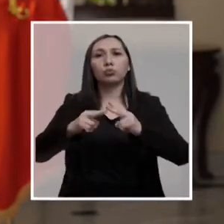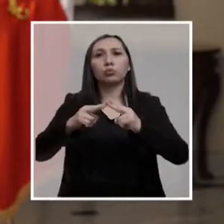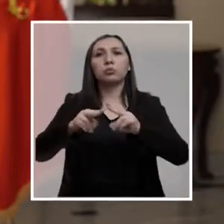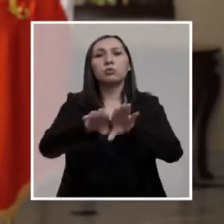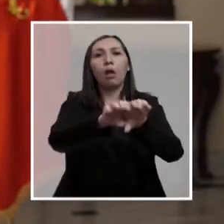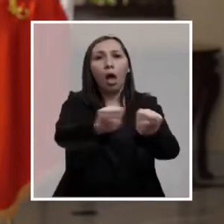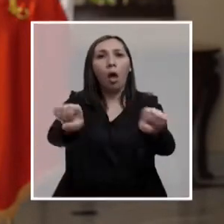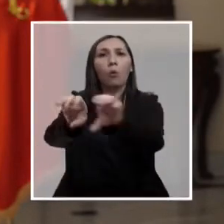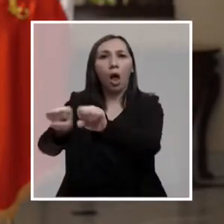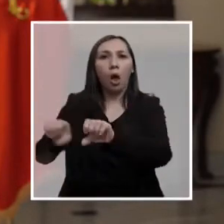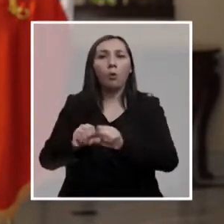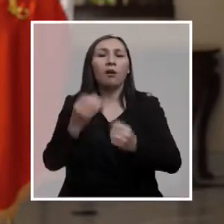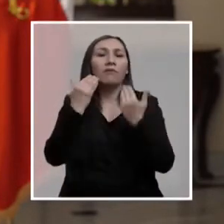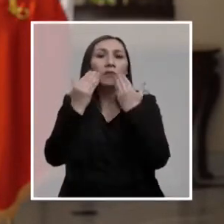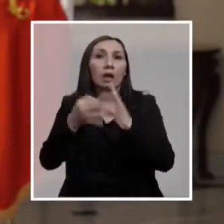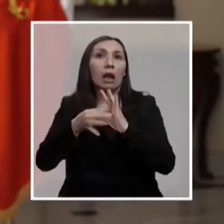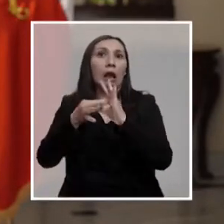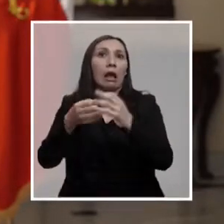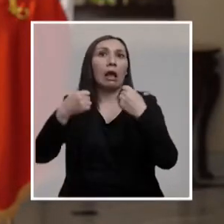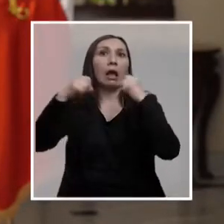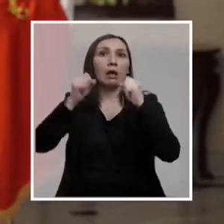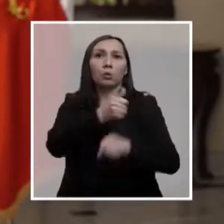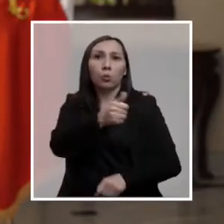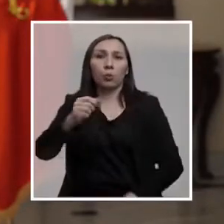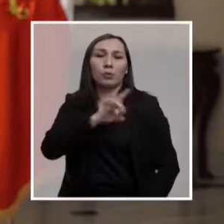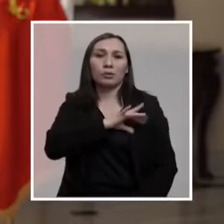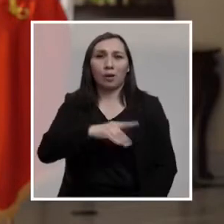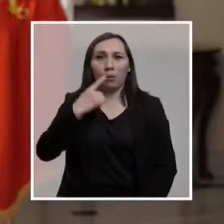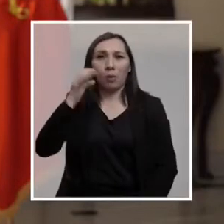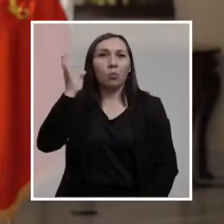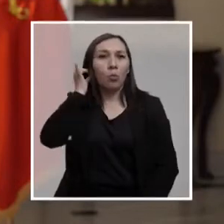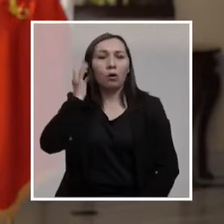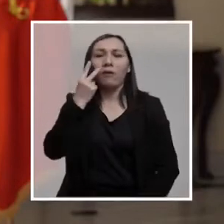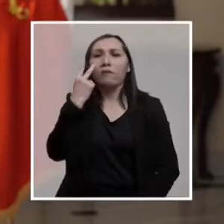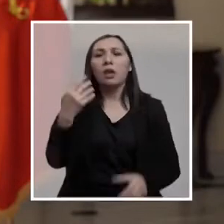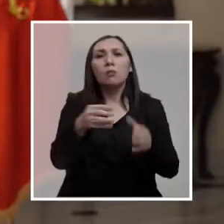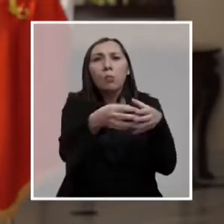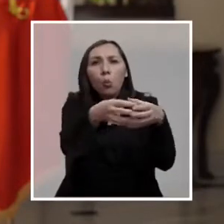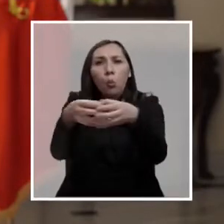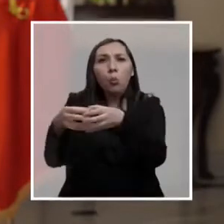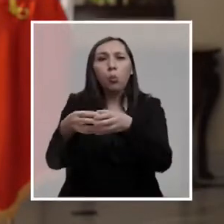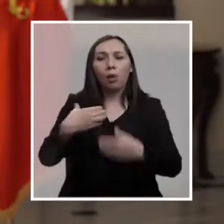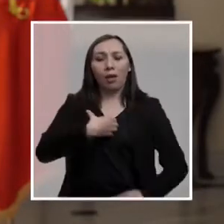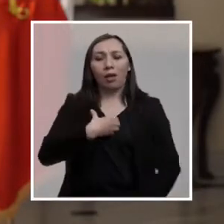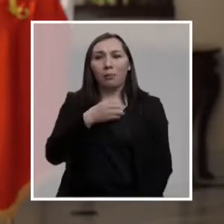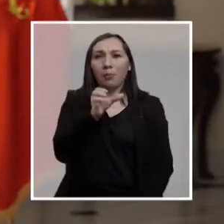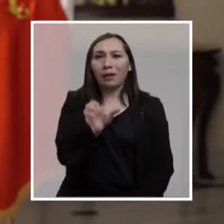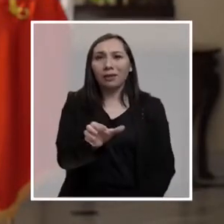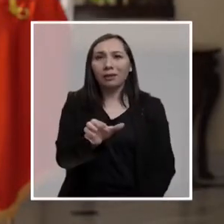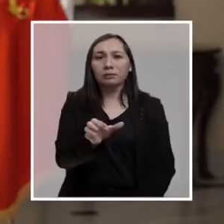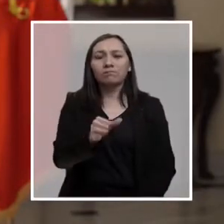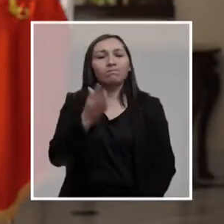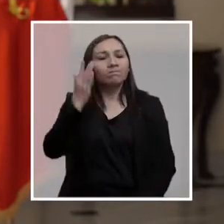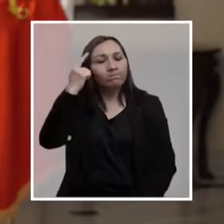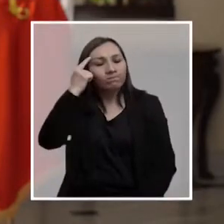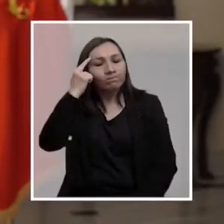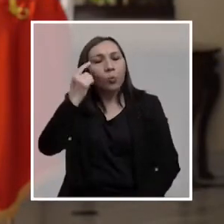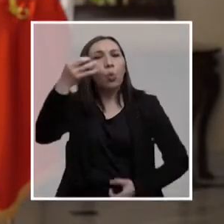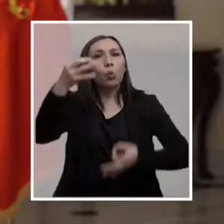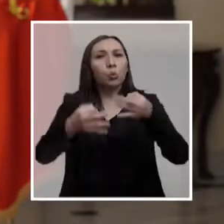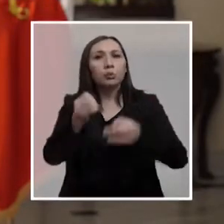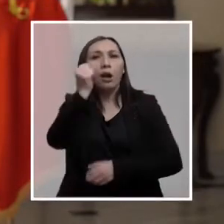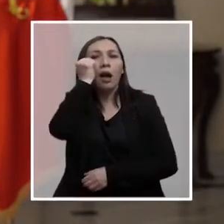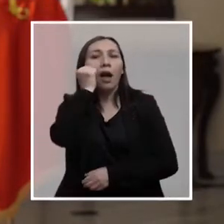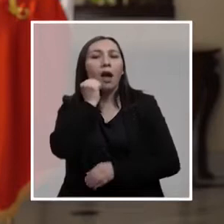construir un consenso que beneficie a todas las chilenas y chilenos. Veamos unidad, empatía, sentido de